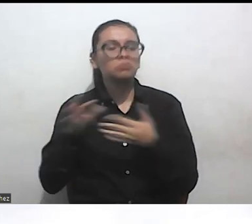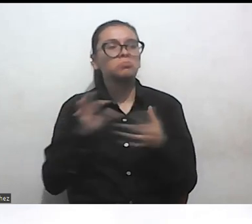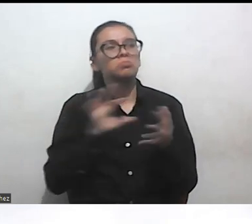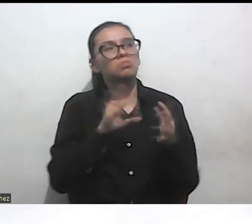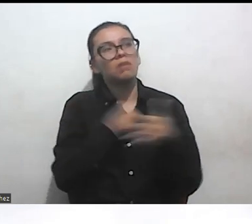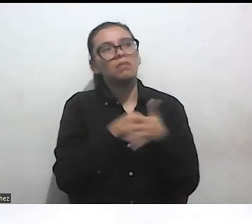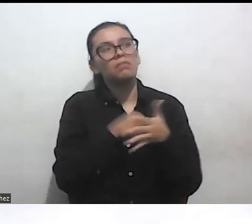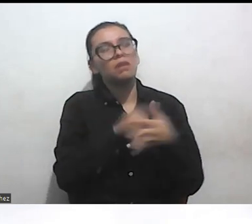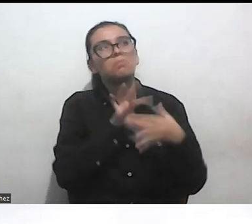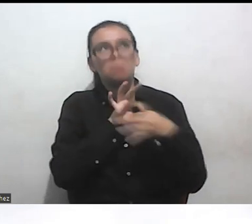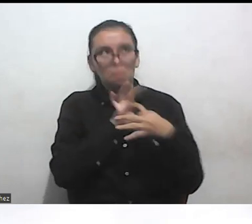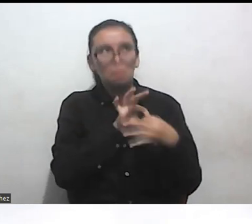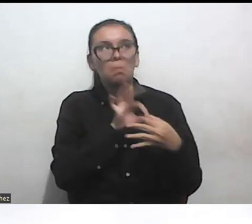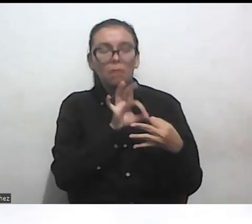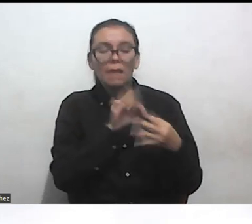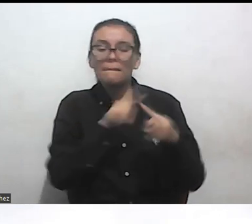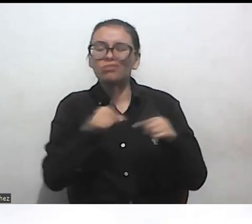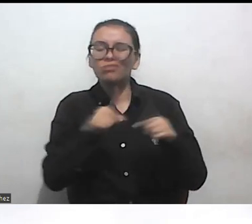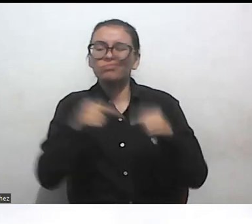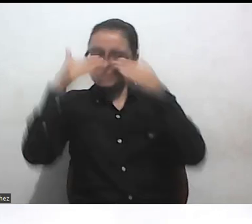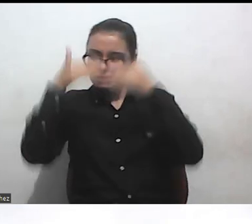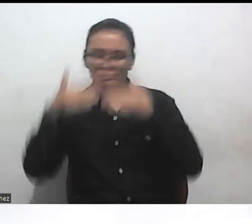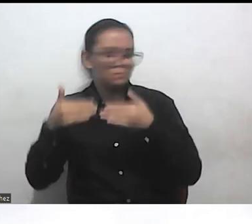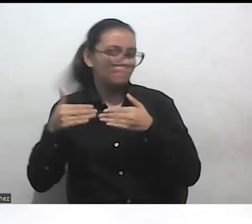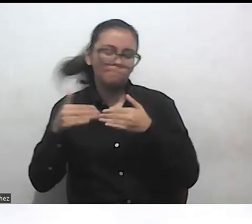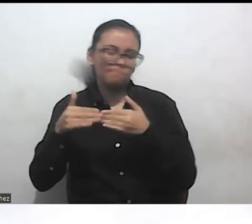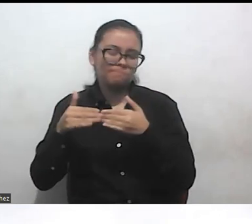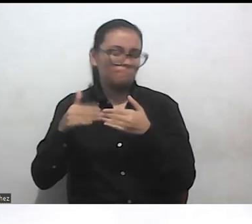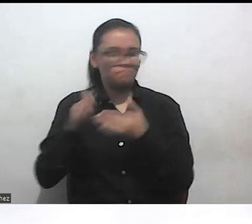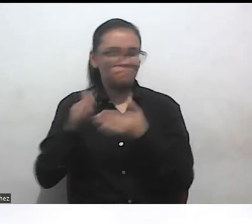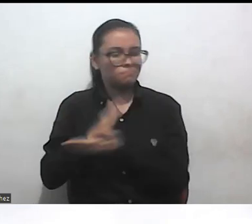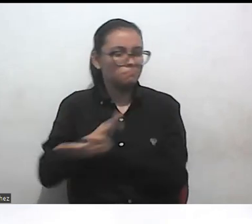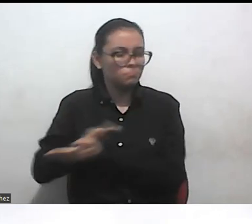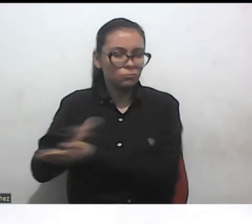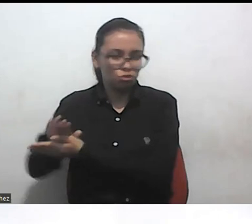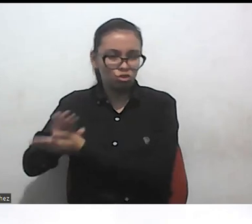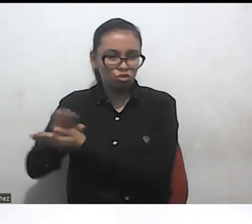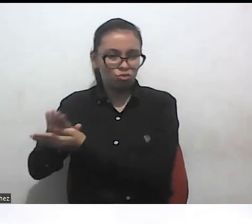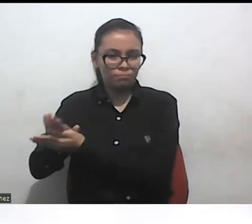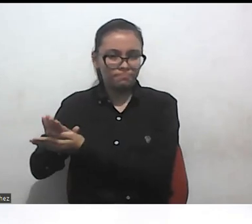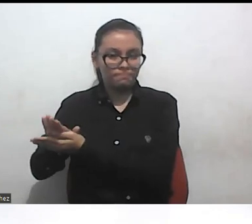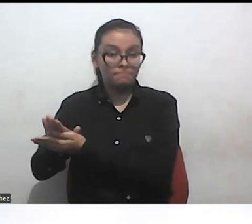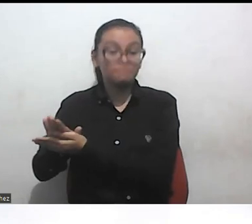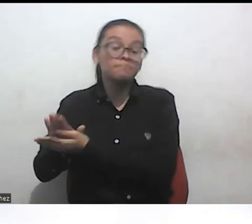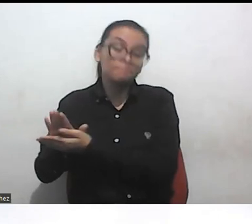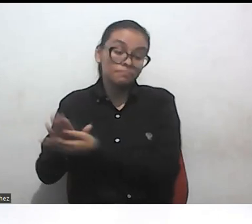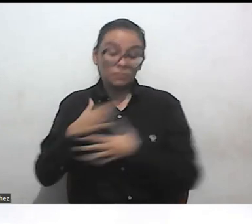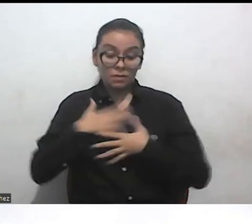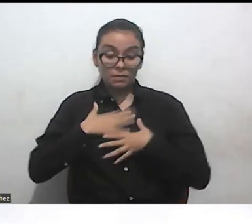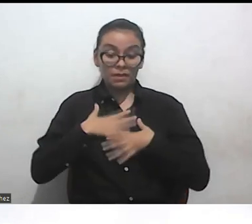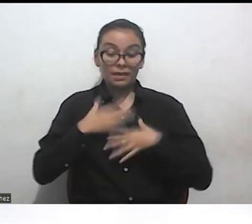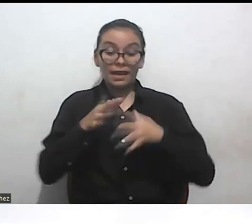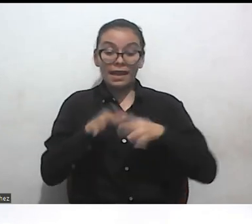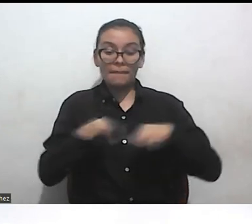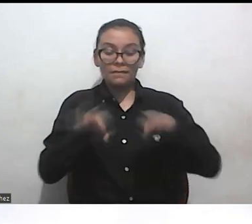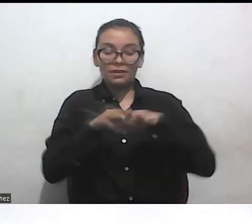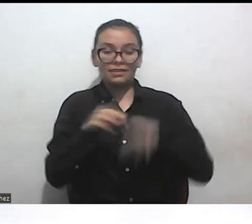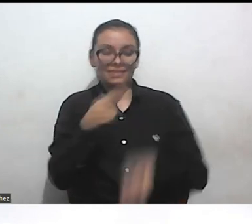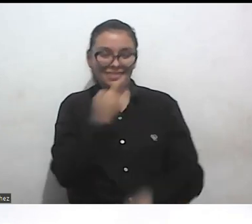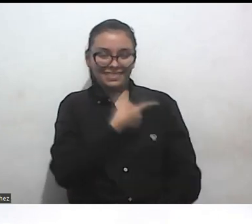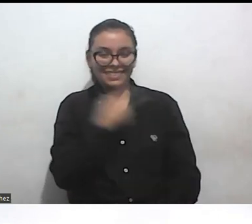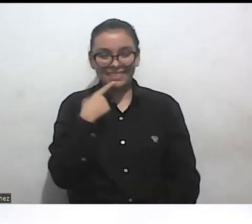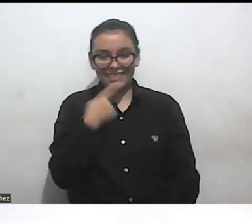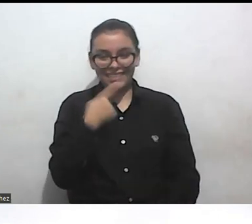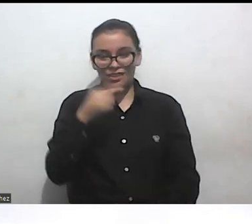identifique como tal. Entonces, me parece súper importante lo que dice la profe Gómez, de entender